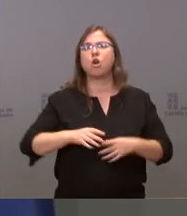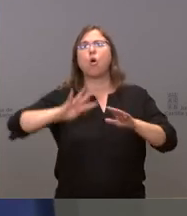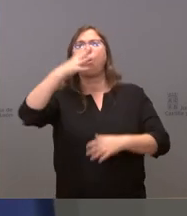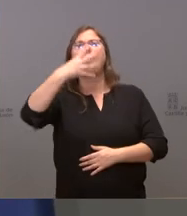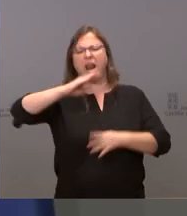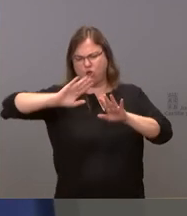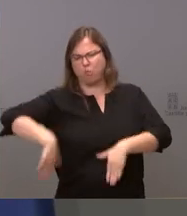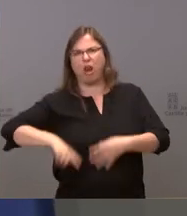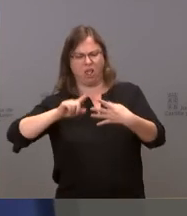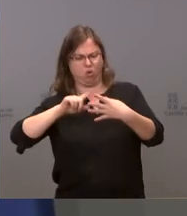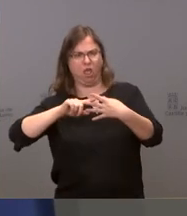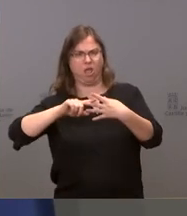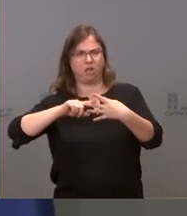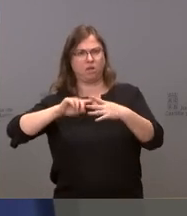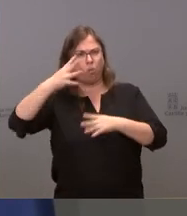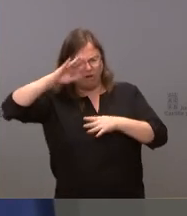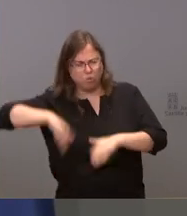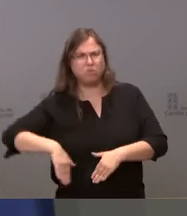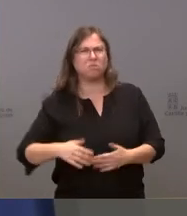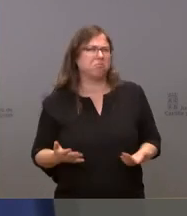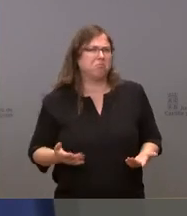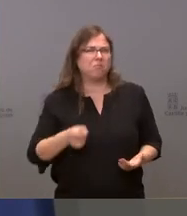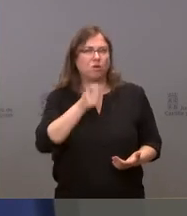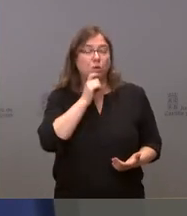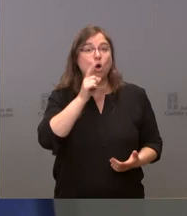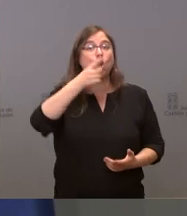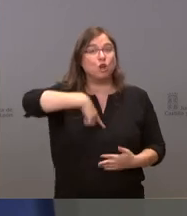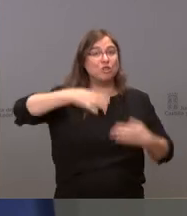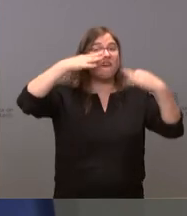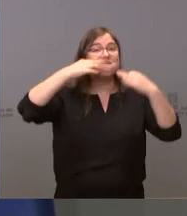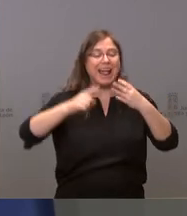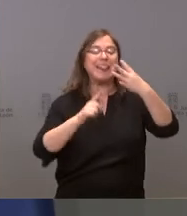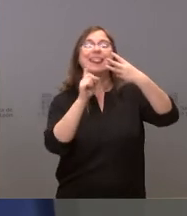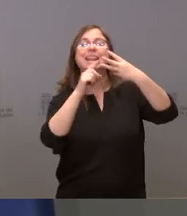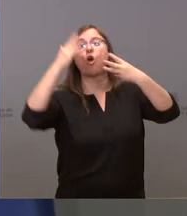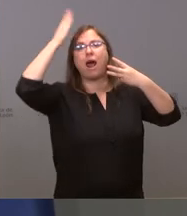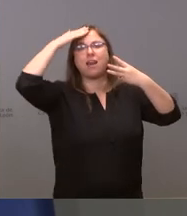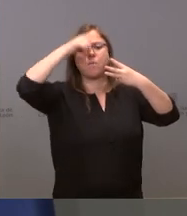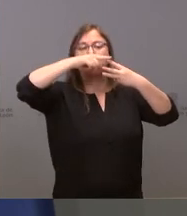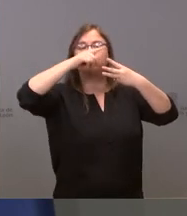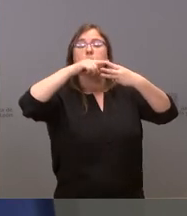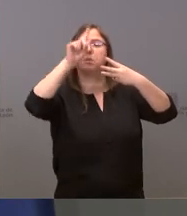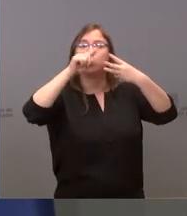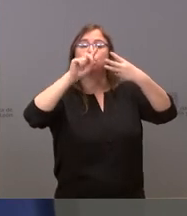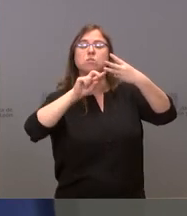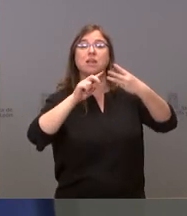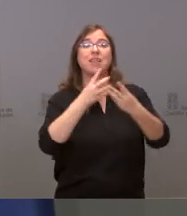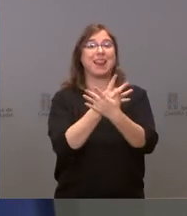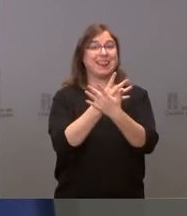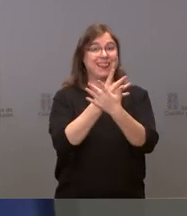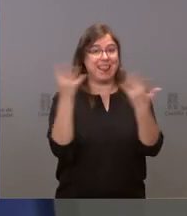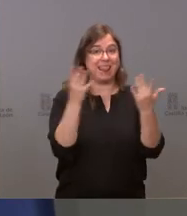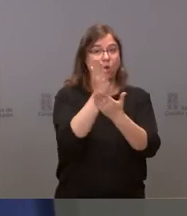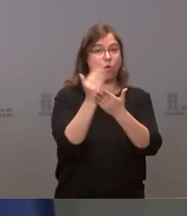sé cómo miran ustedes estas cosas, ¿no? Pero somos los terceros. Somos los terceros de 19 comunidades